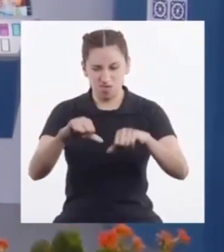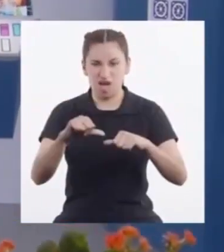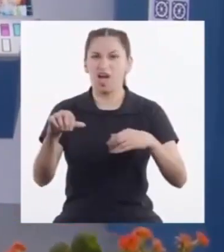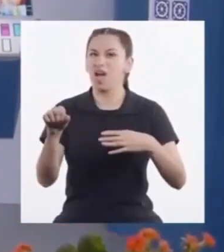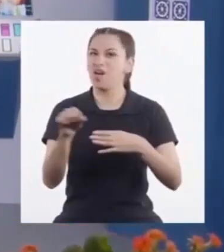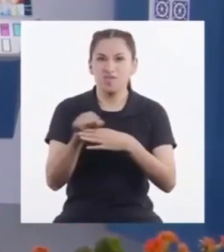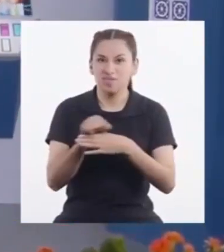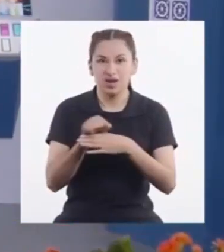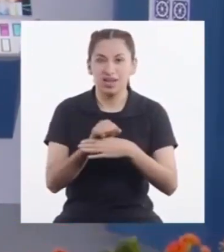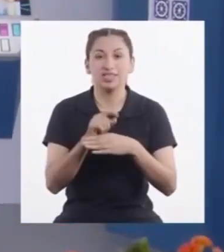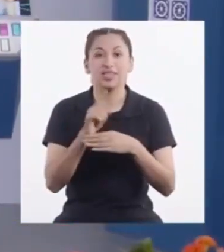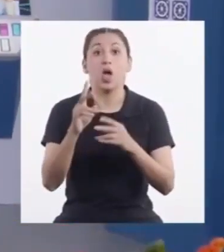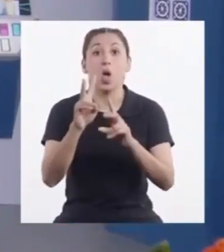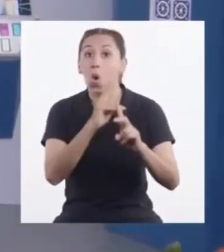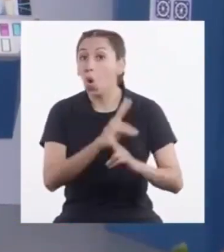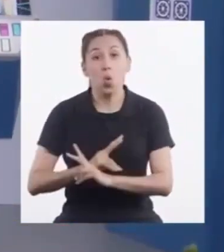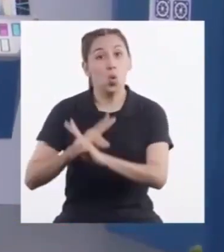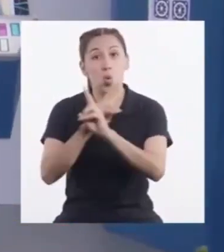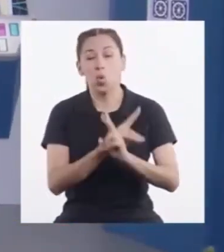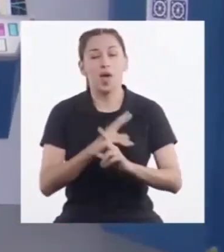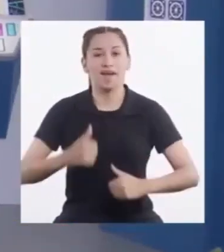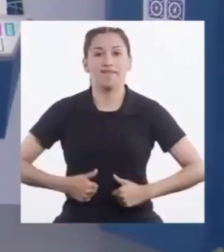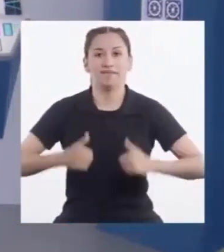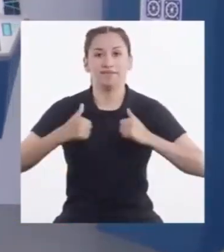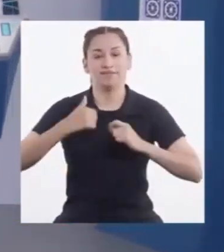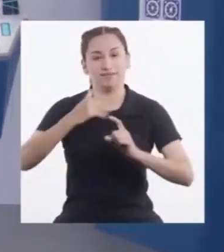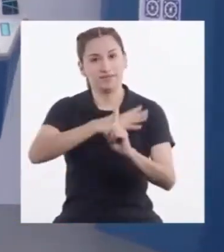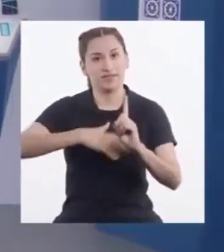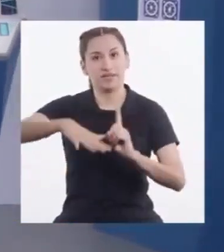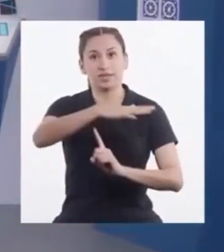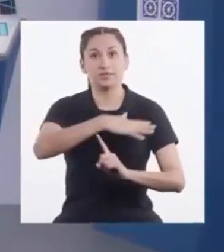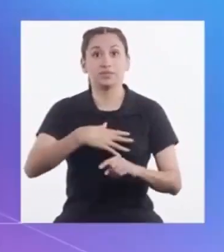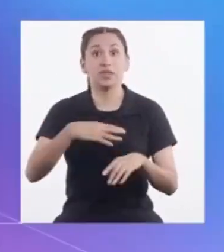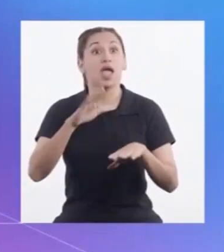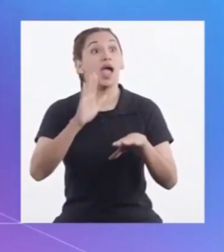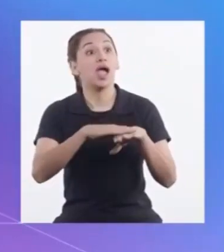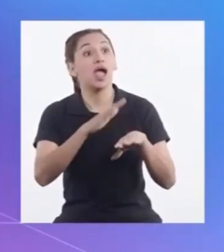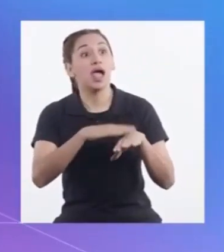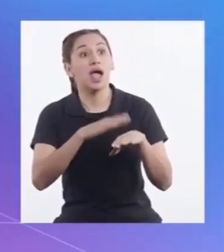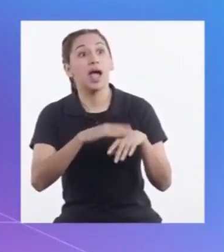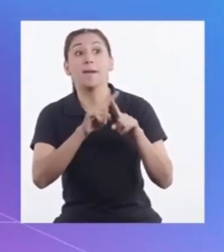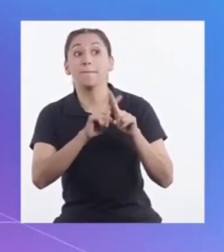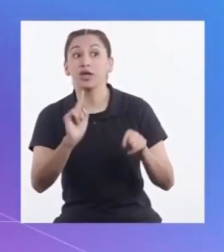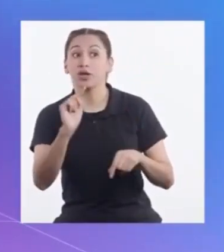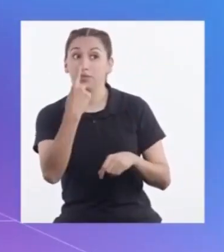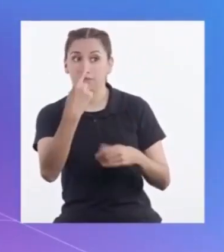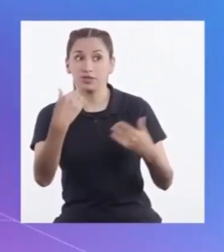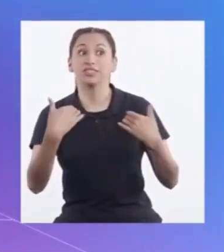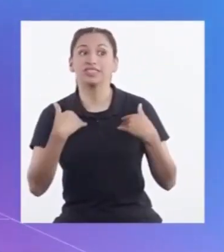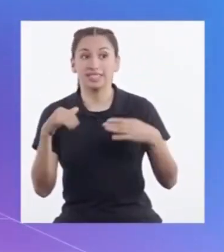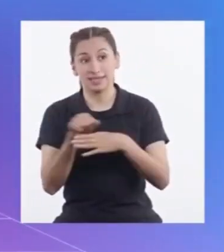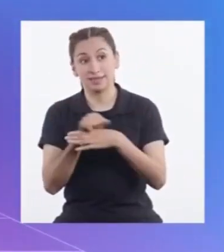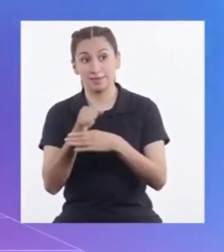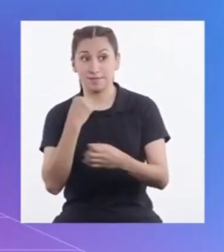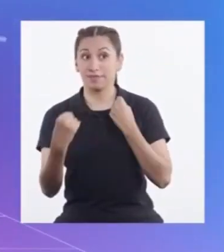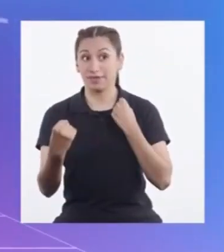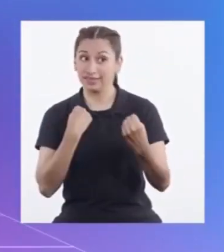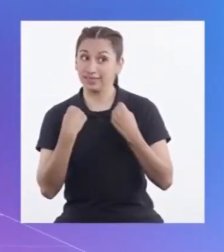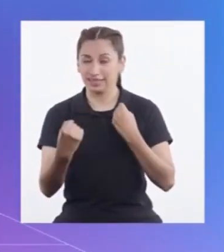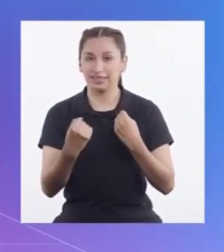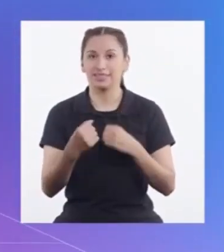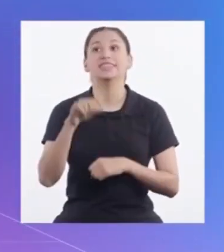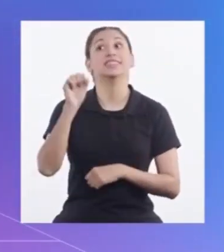malas prácticas del cuidado de la biodiversidad Techi, pero primero debemos